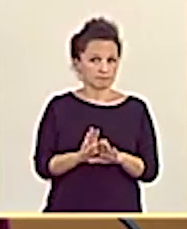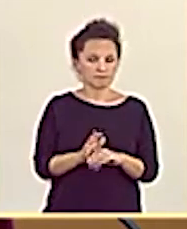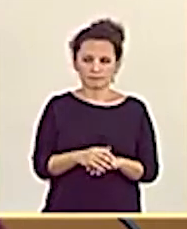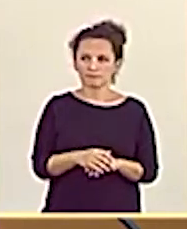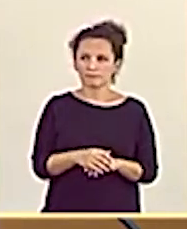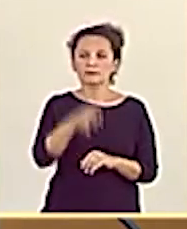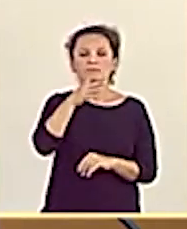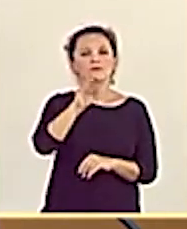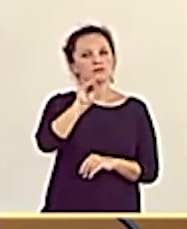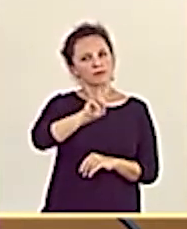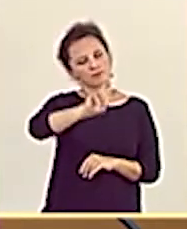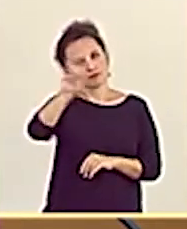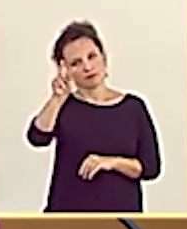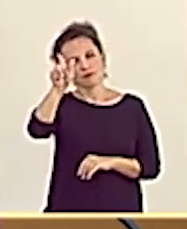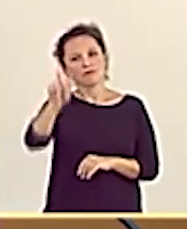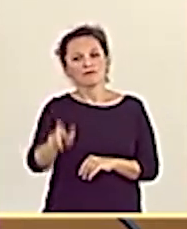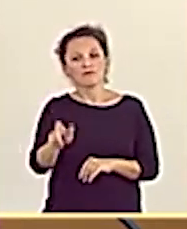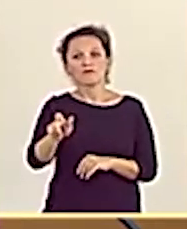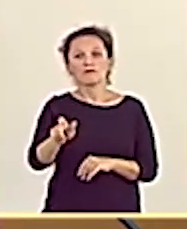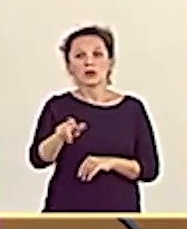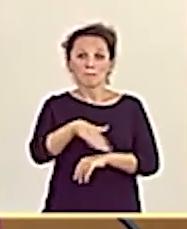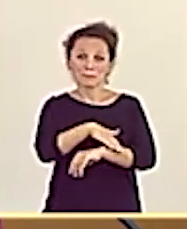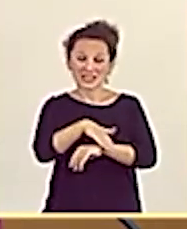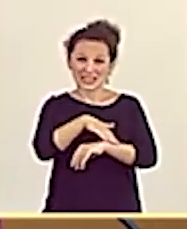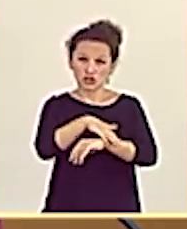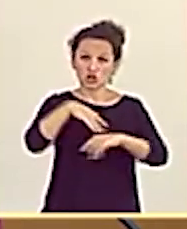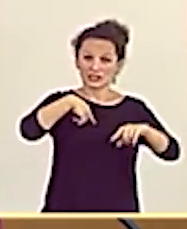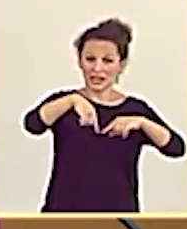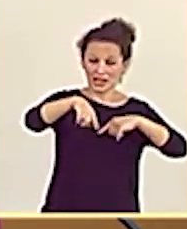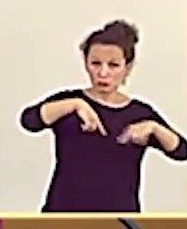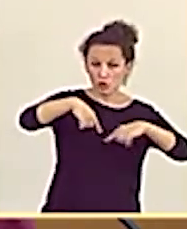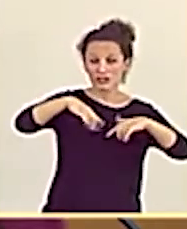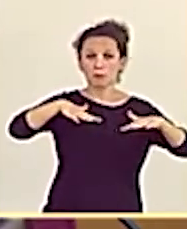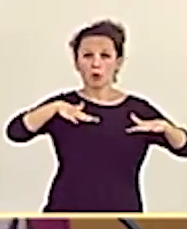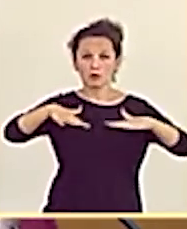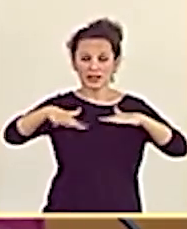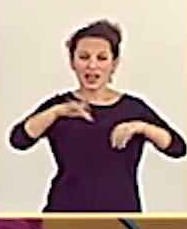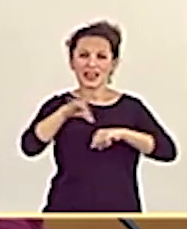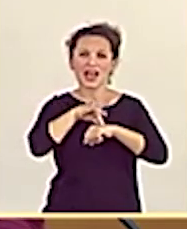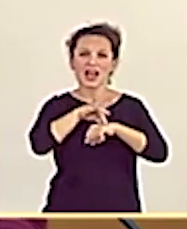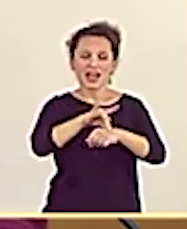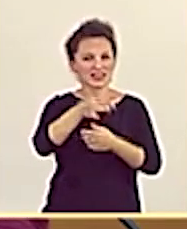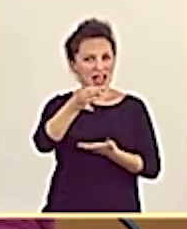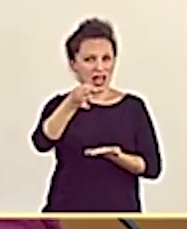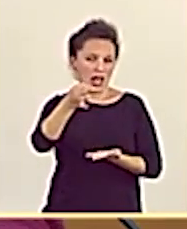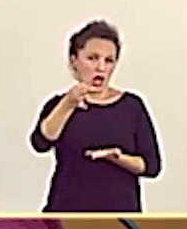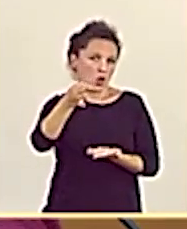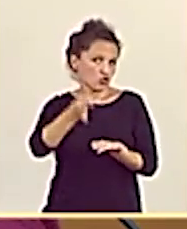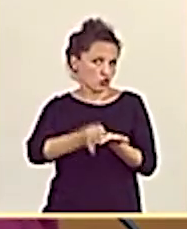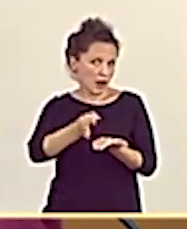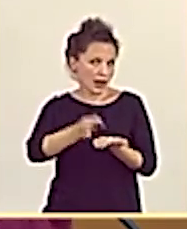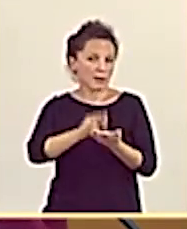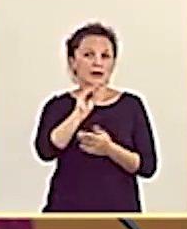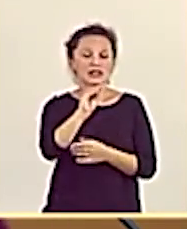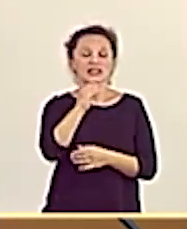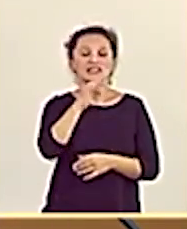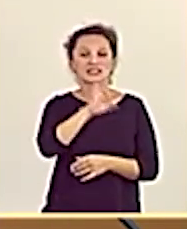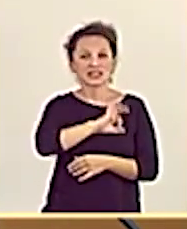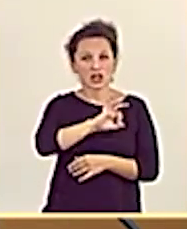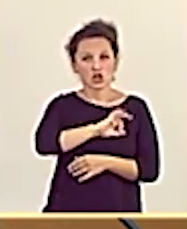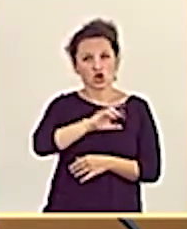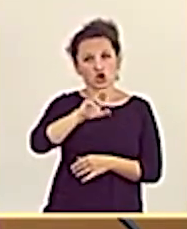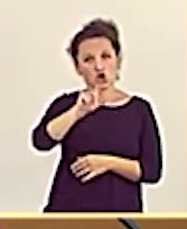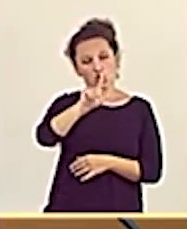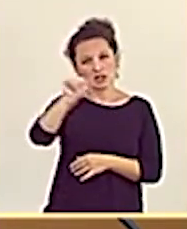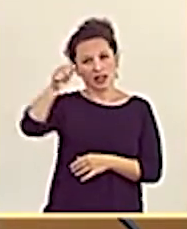Siguiente pregunta, dirigida al señor ministro de Transportes, Movilidad y Agenda Urbana. Pregunta del senador Royán Ojeda del Grupo